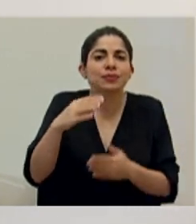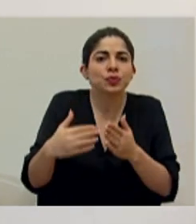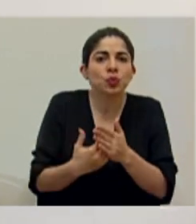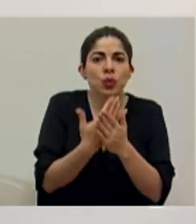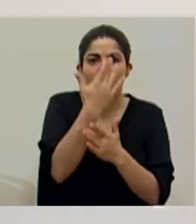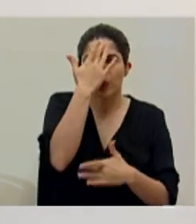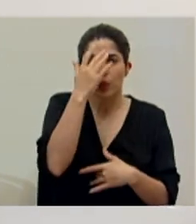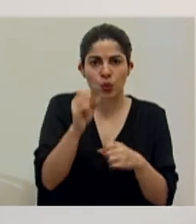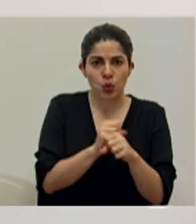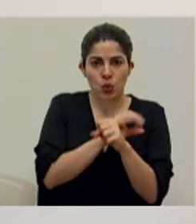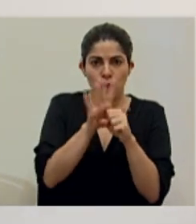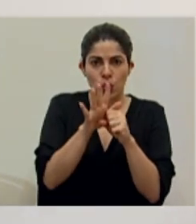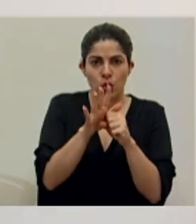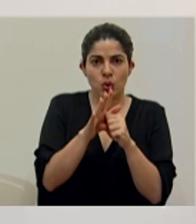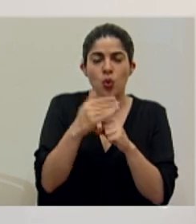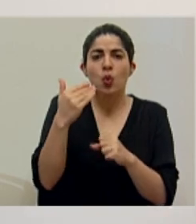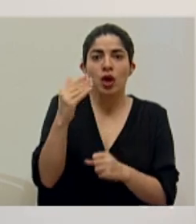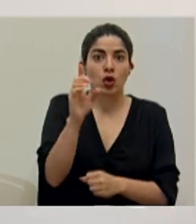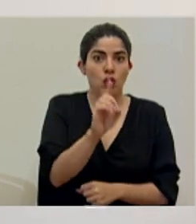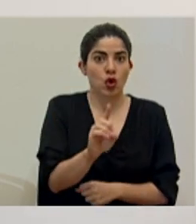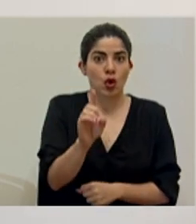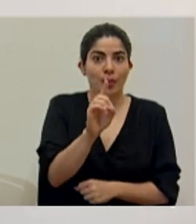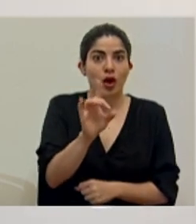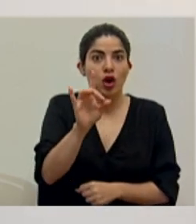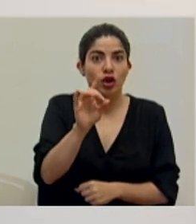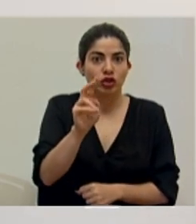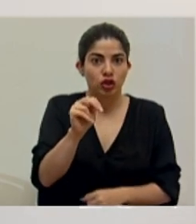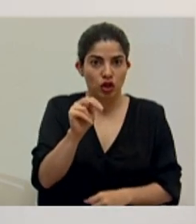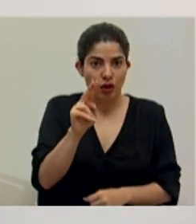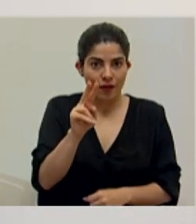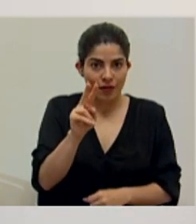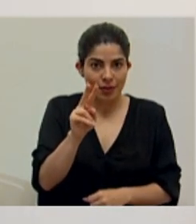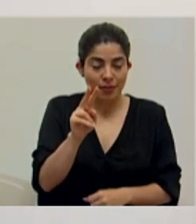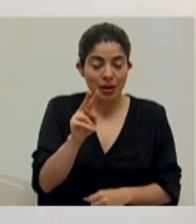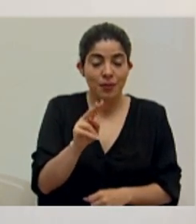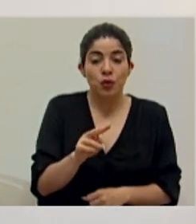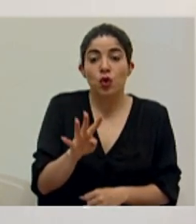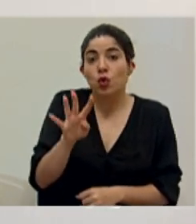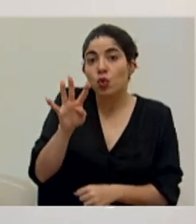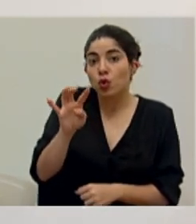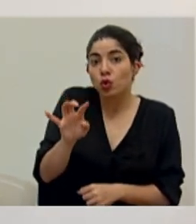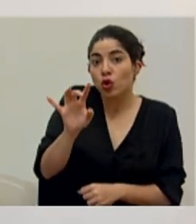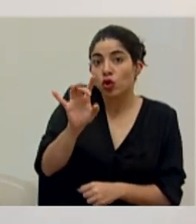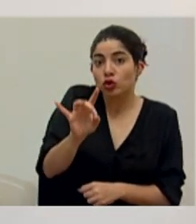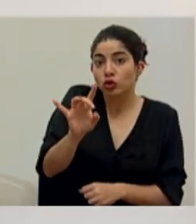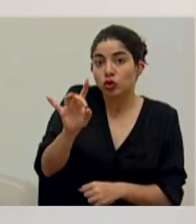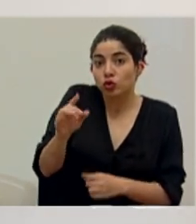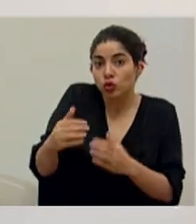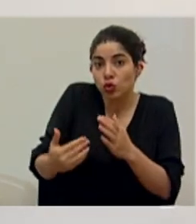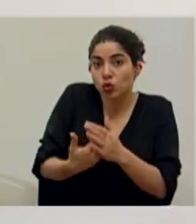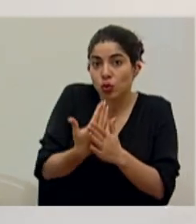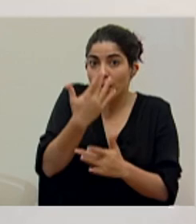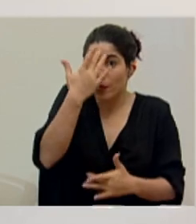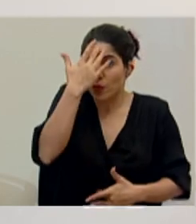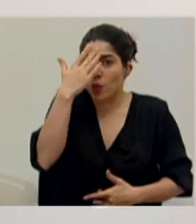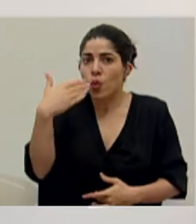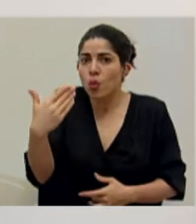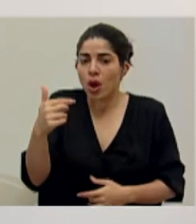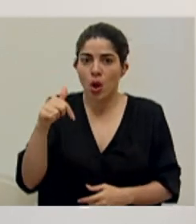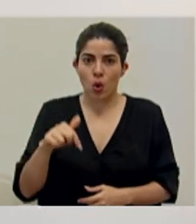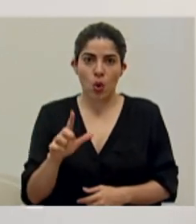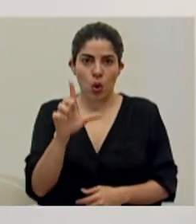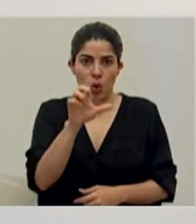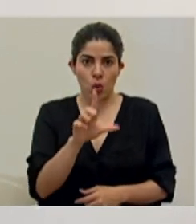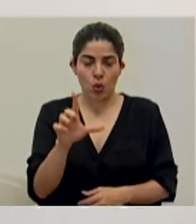de COVID-19 para el día domingo 8 de noviembre y 488 casos nuevos para hoy lunes